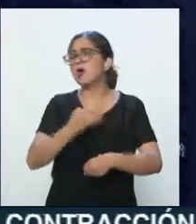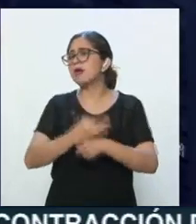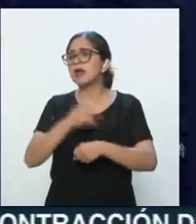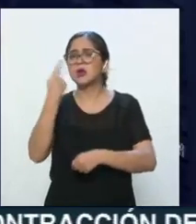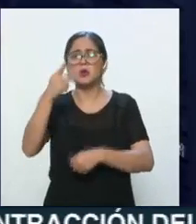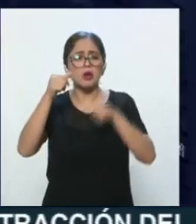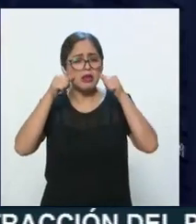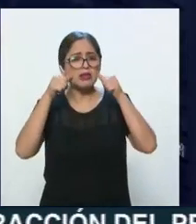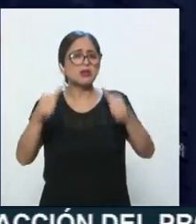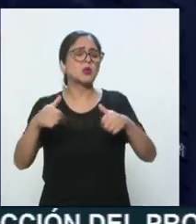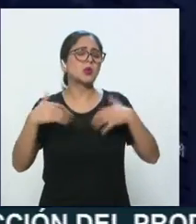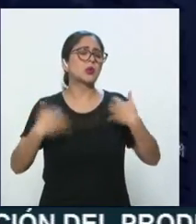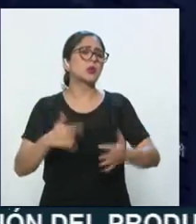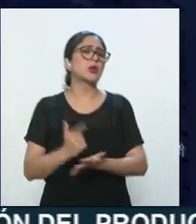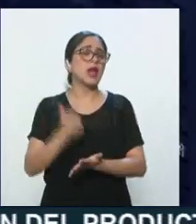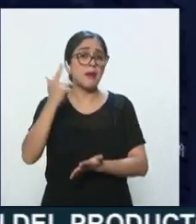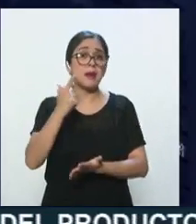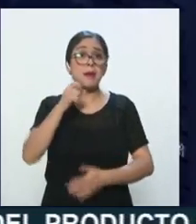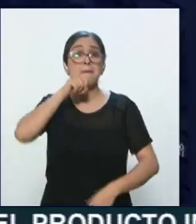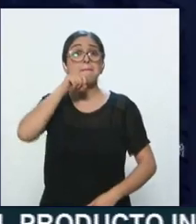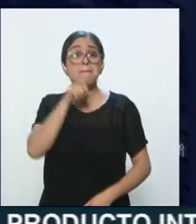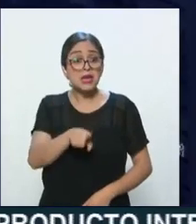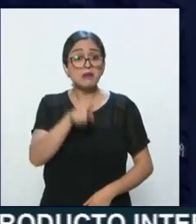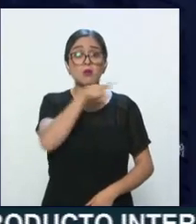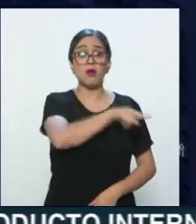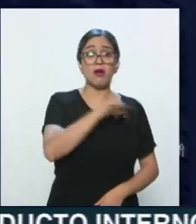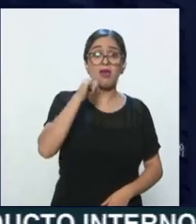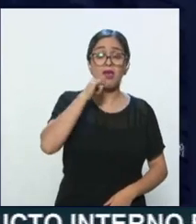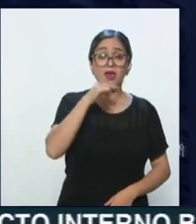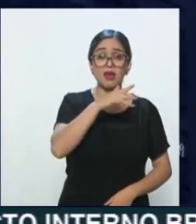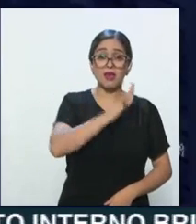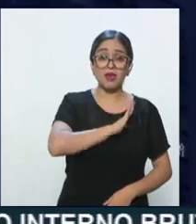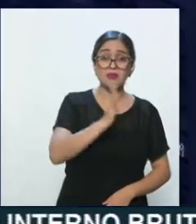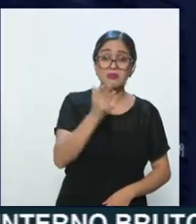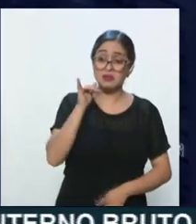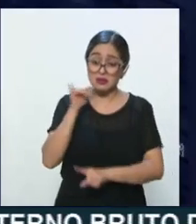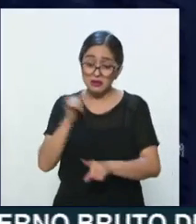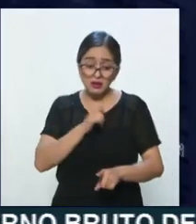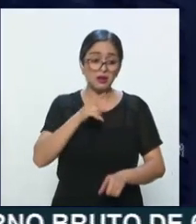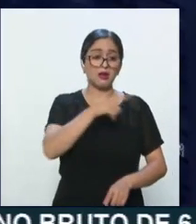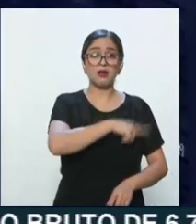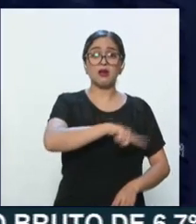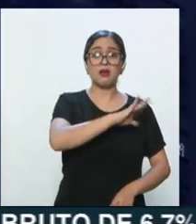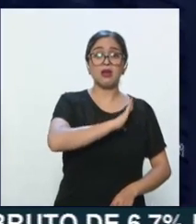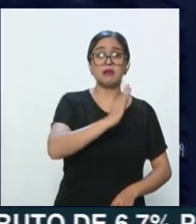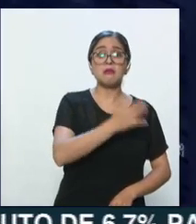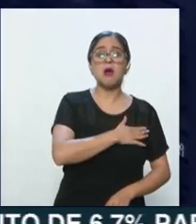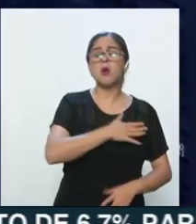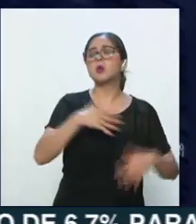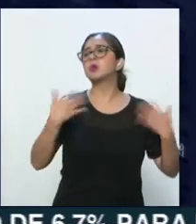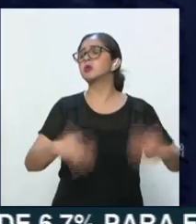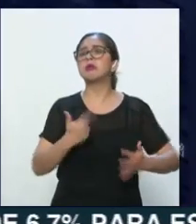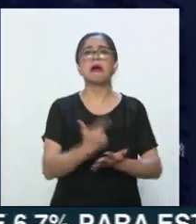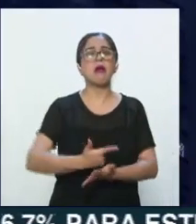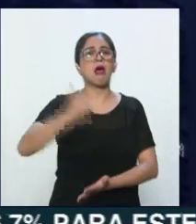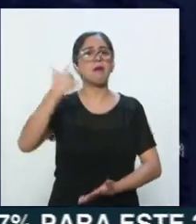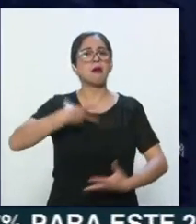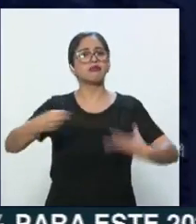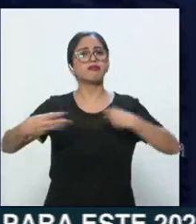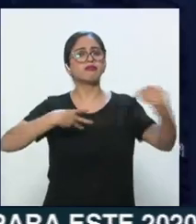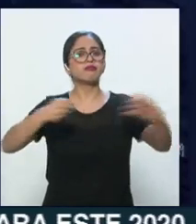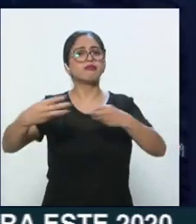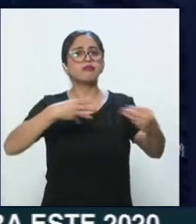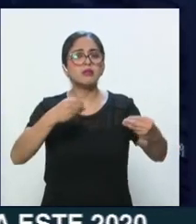España, ahí el virus se propagó a una velocidad vertiginosa y puso en jaque a su sistema de salud. Ejemplo este, de que cualquier sistema